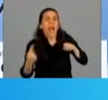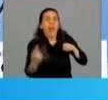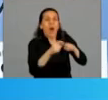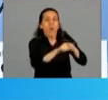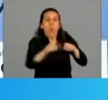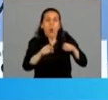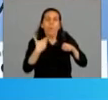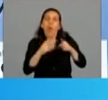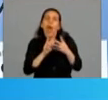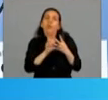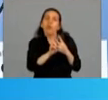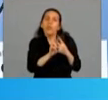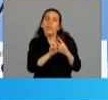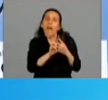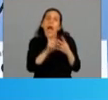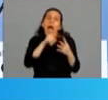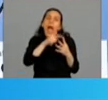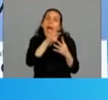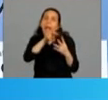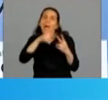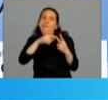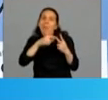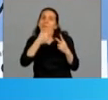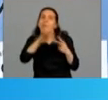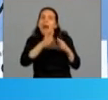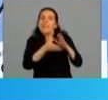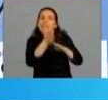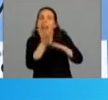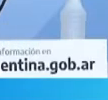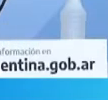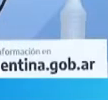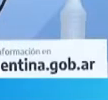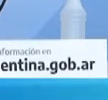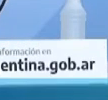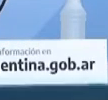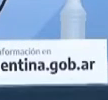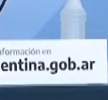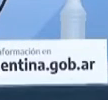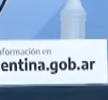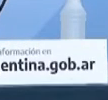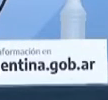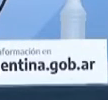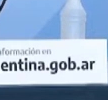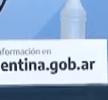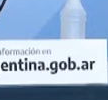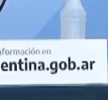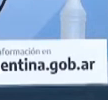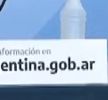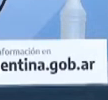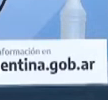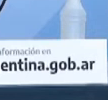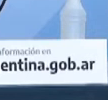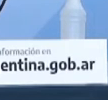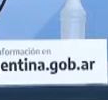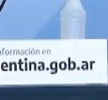autorice un pase de fase según si mejora o empeora. En el Gran Buenos Aires vamos a seguir básicamente